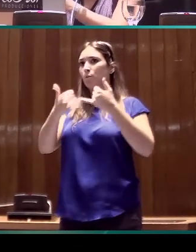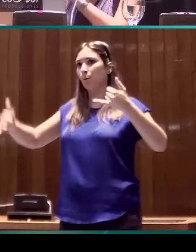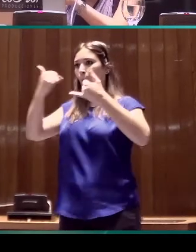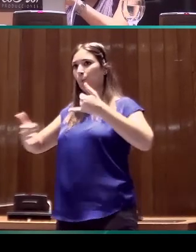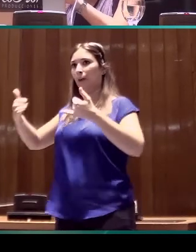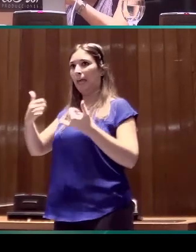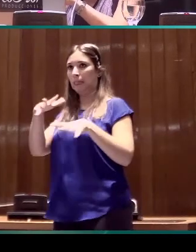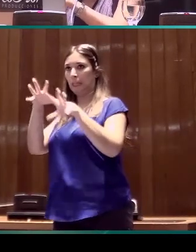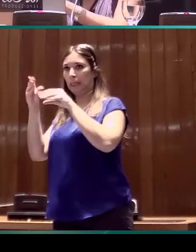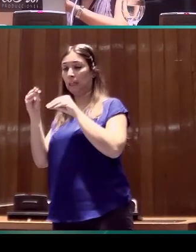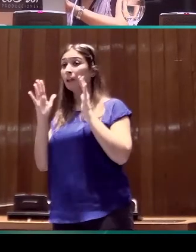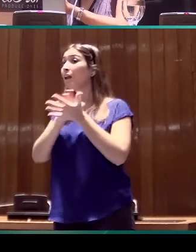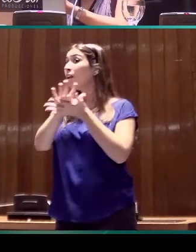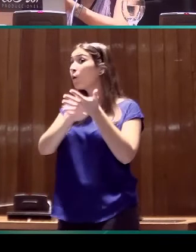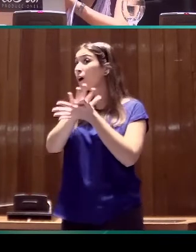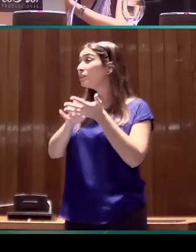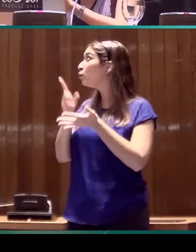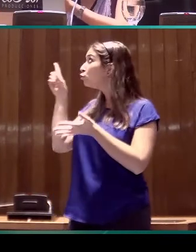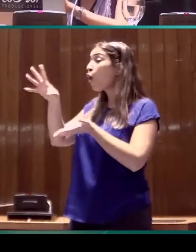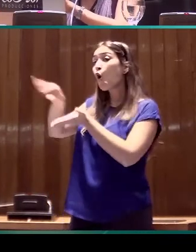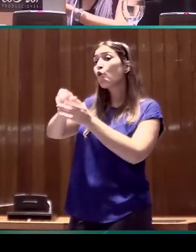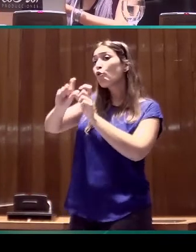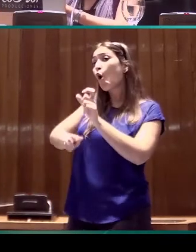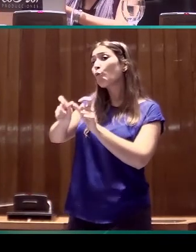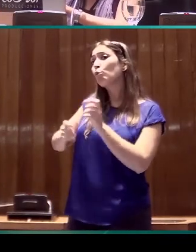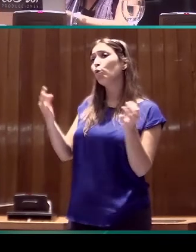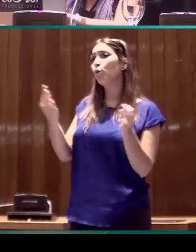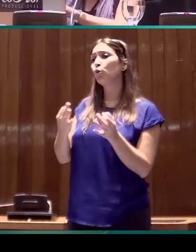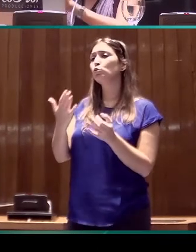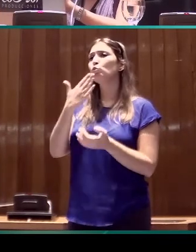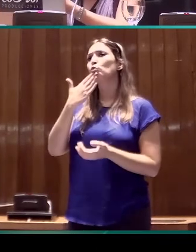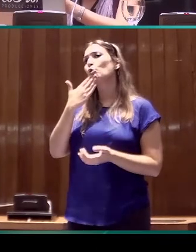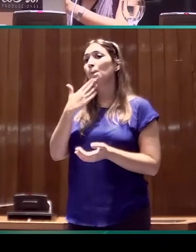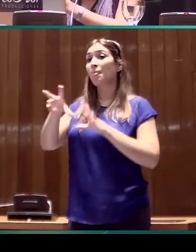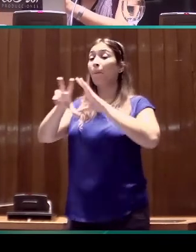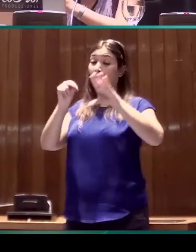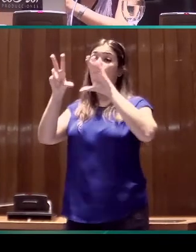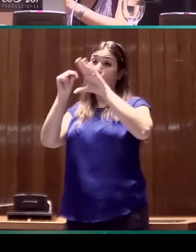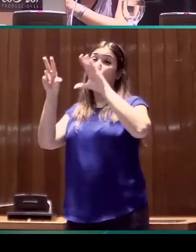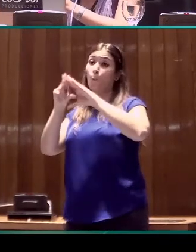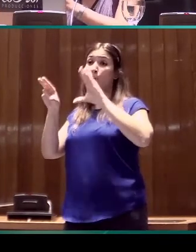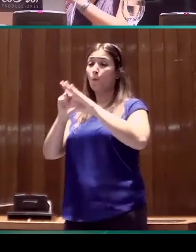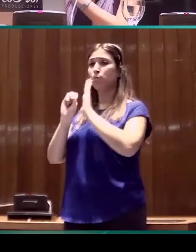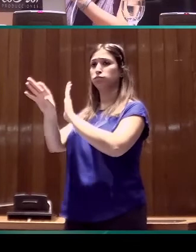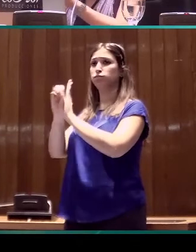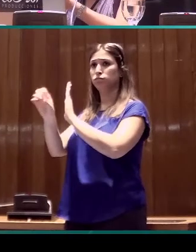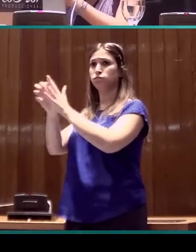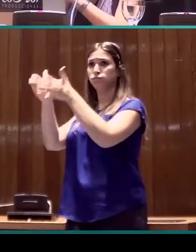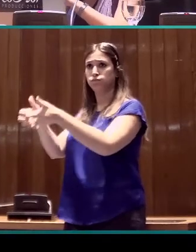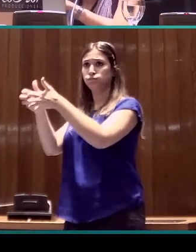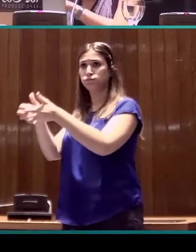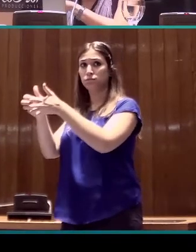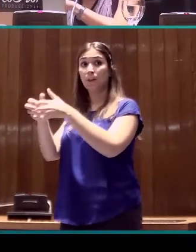En lengua de signos, esta colección consiste en un conjunto de vídeos, pero que después los